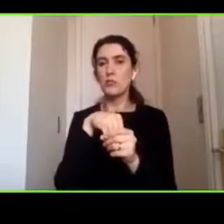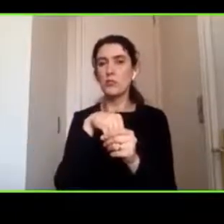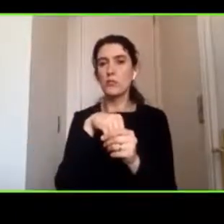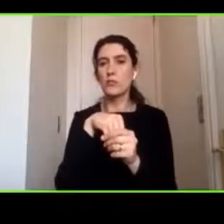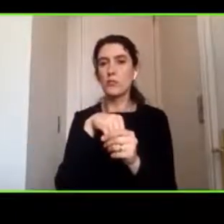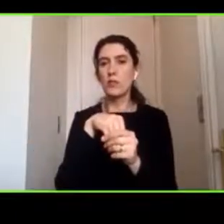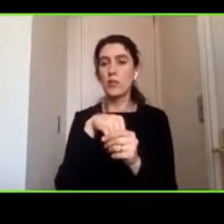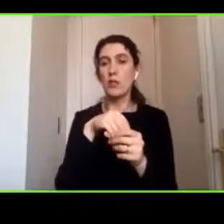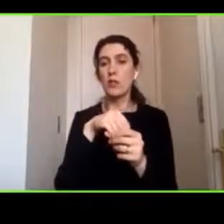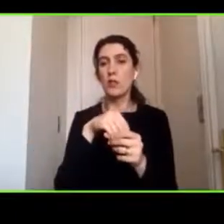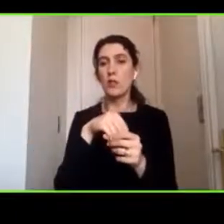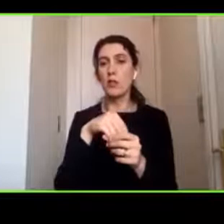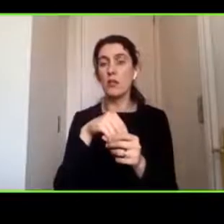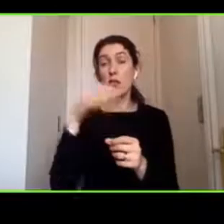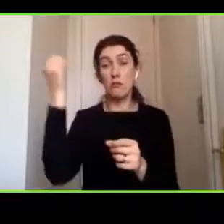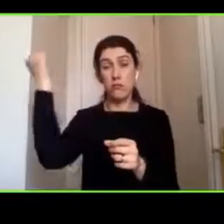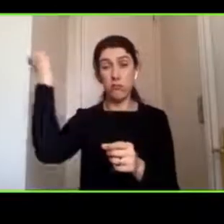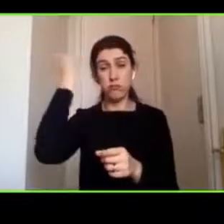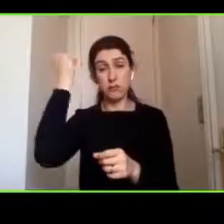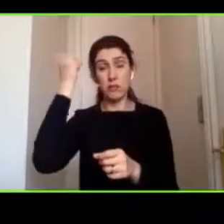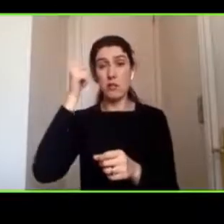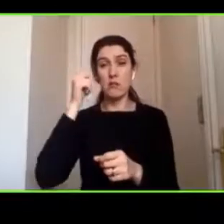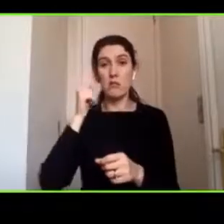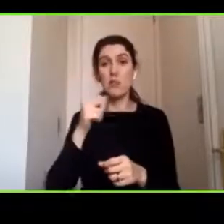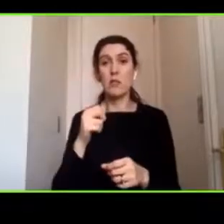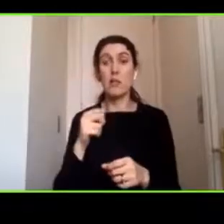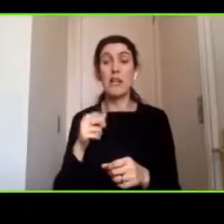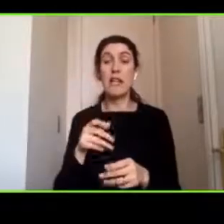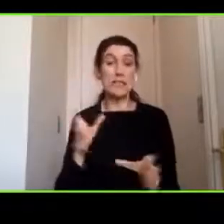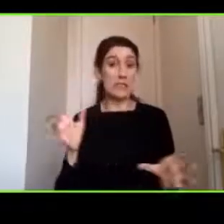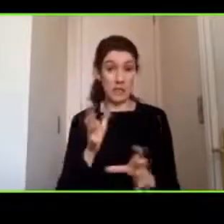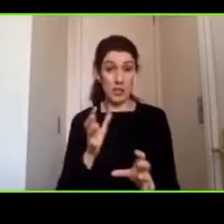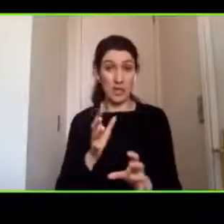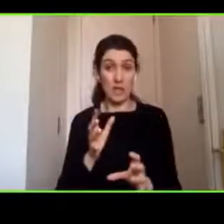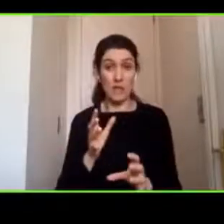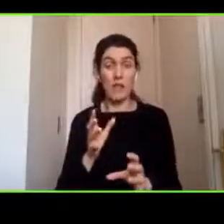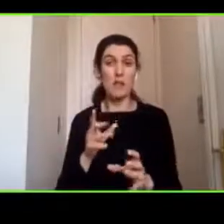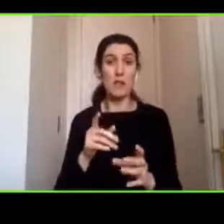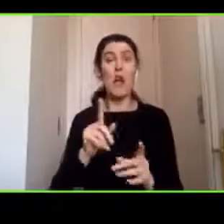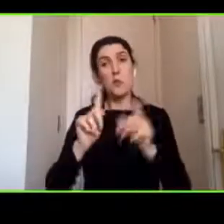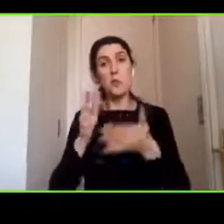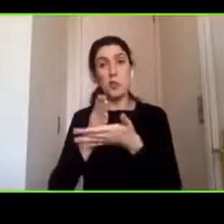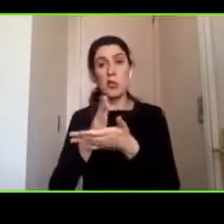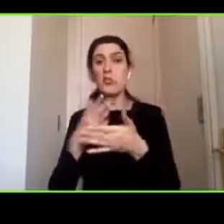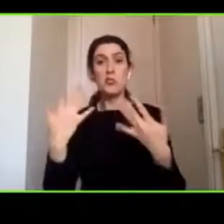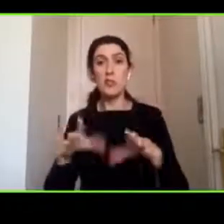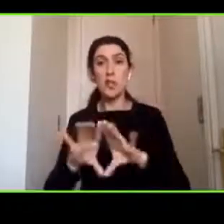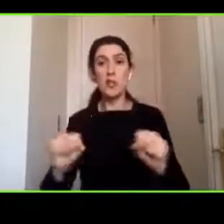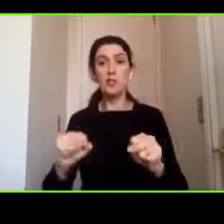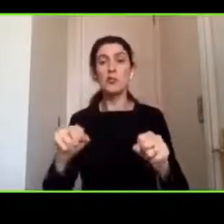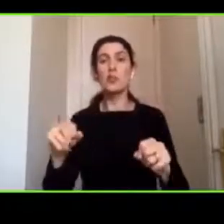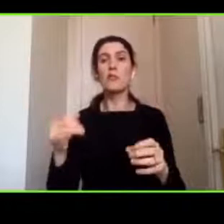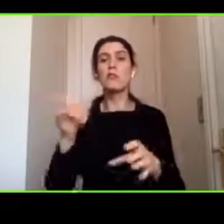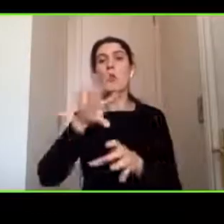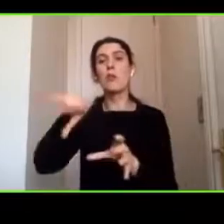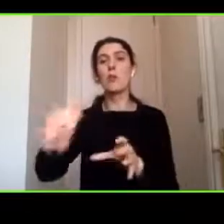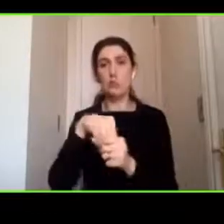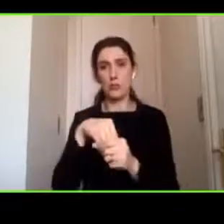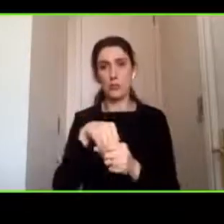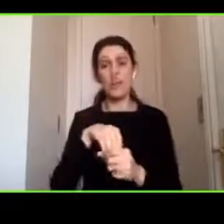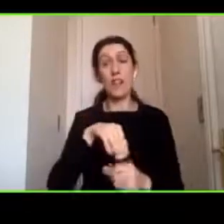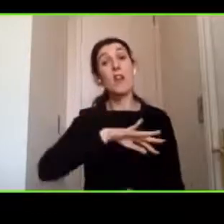encefalocraniano sobre todo si aquellos son graves en nuestro sistema no existe algo así estandarizado